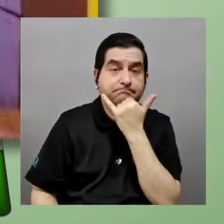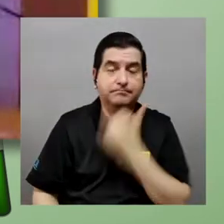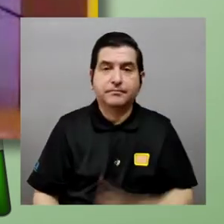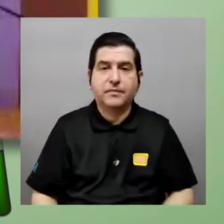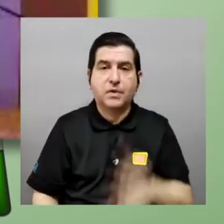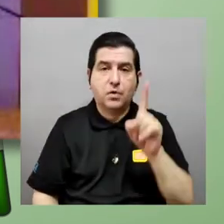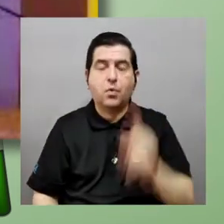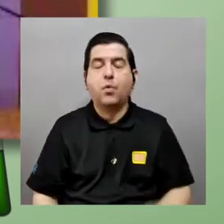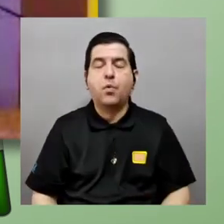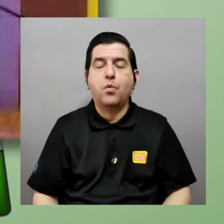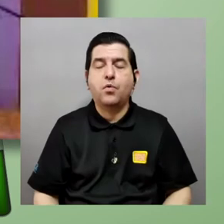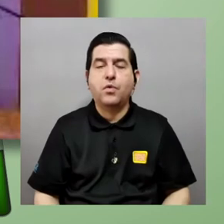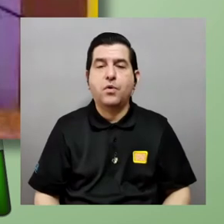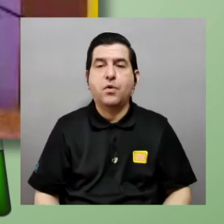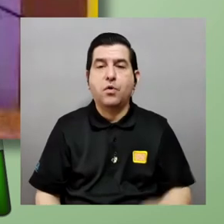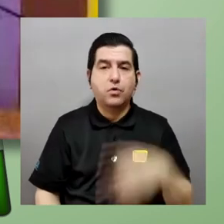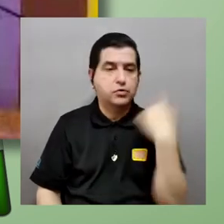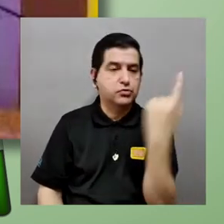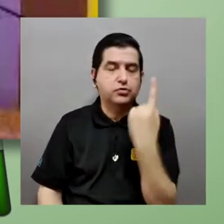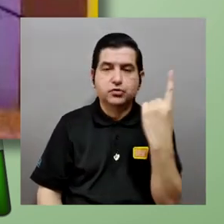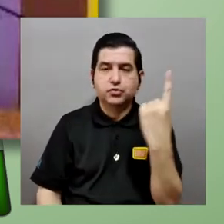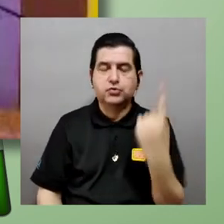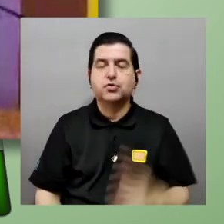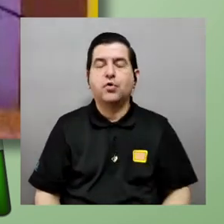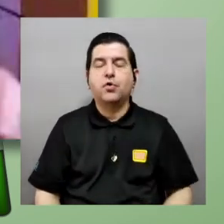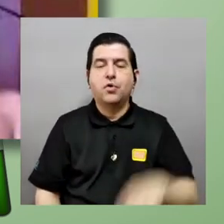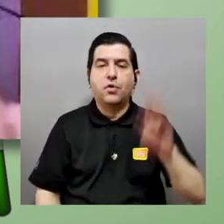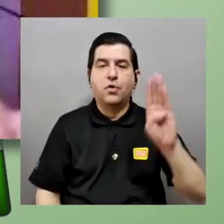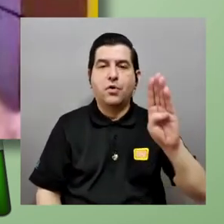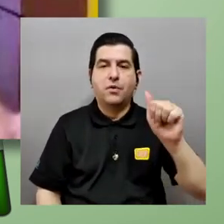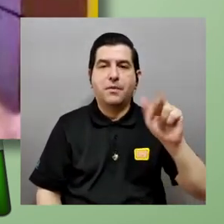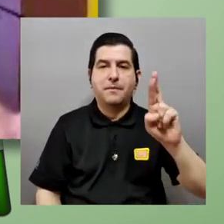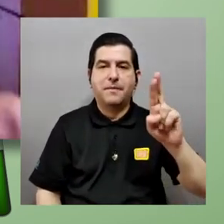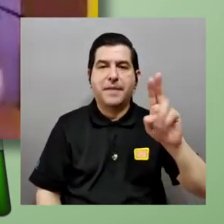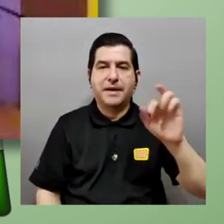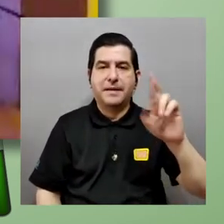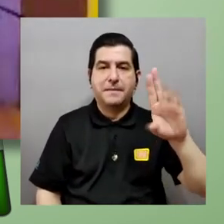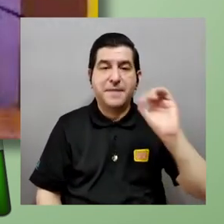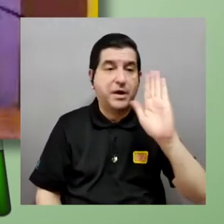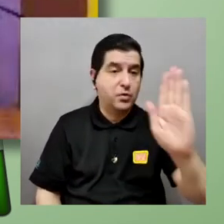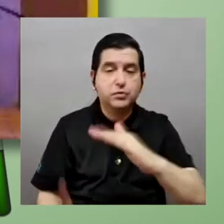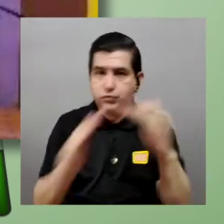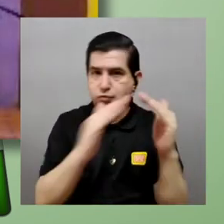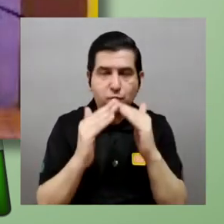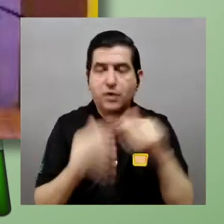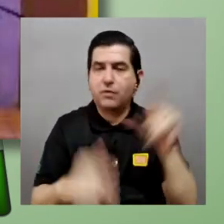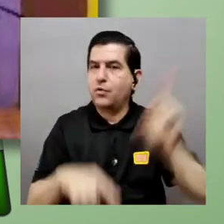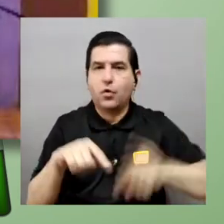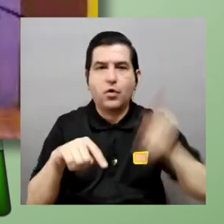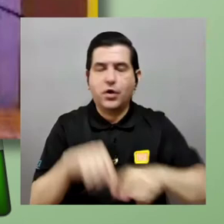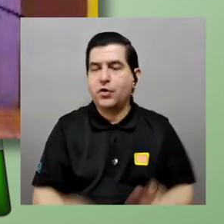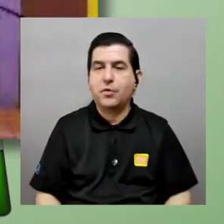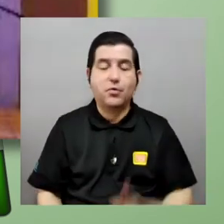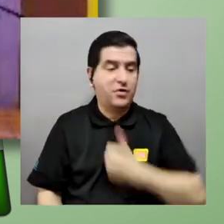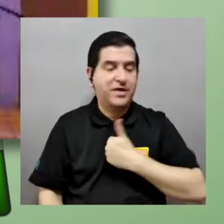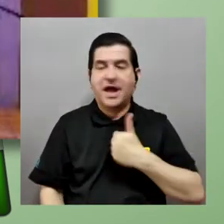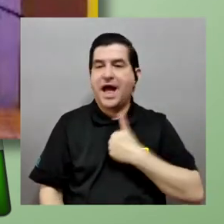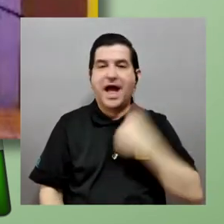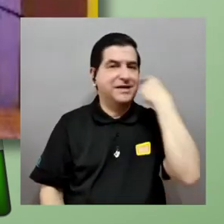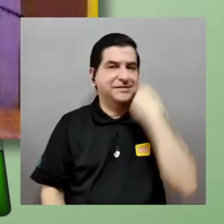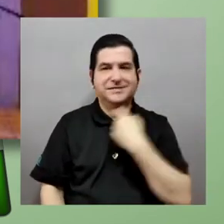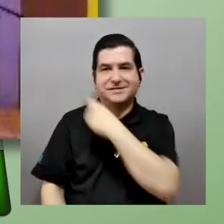resulta que salió un barbero que era el único barbero en su pueblo y por lo tanto él no podía